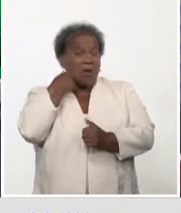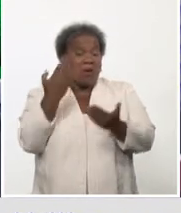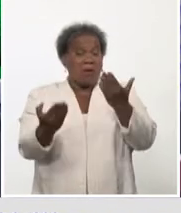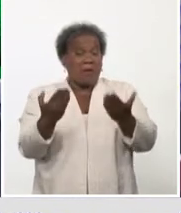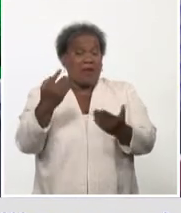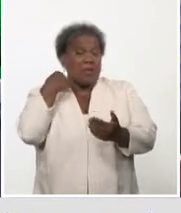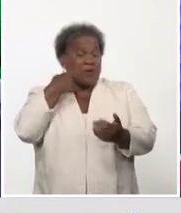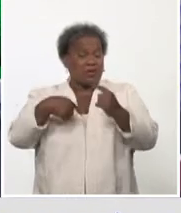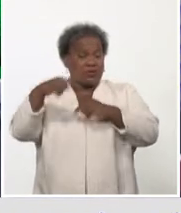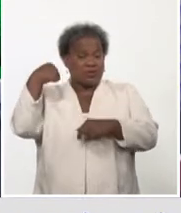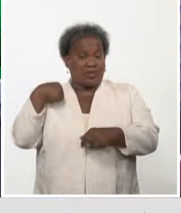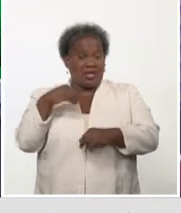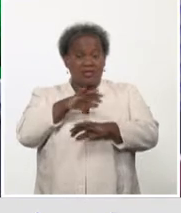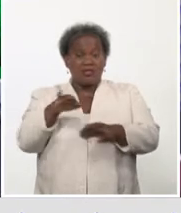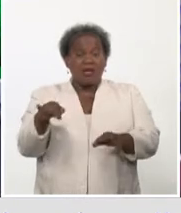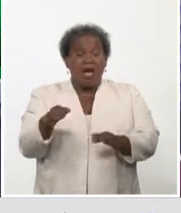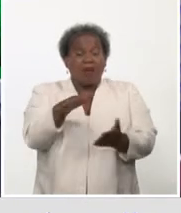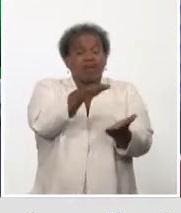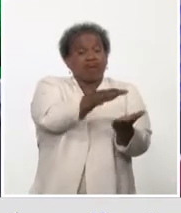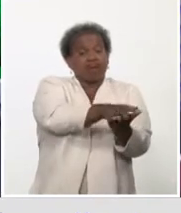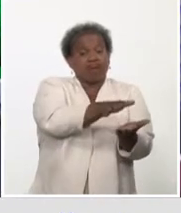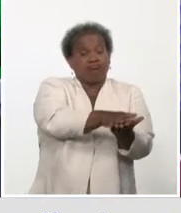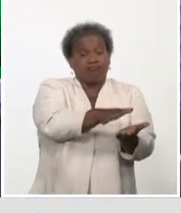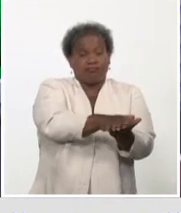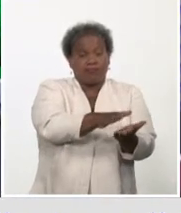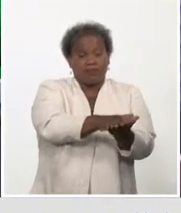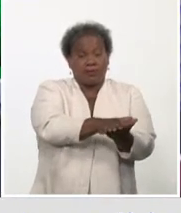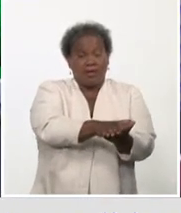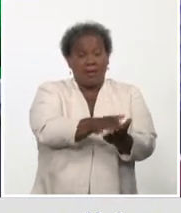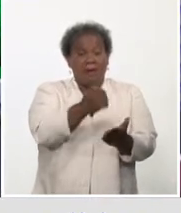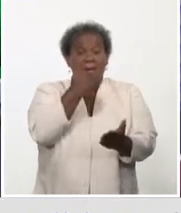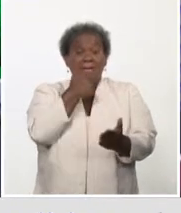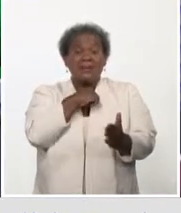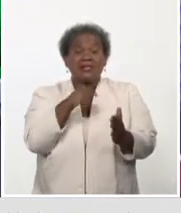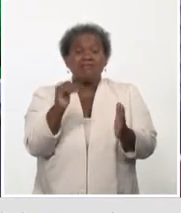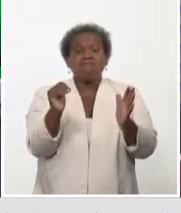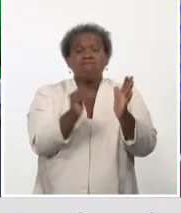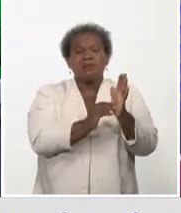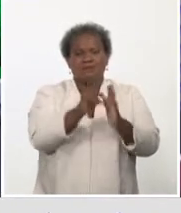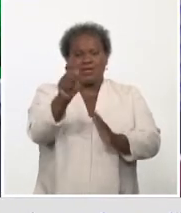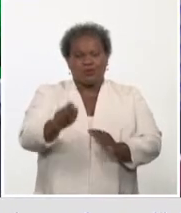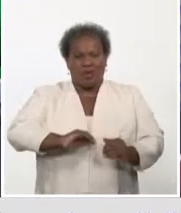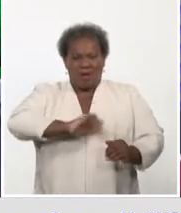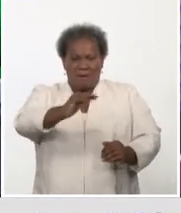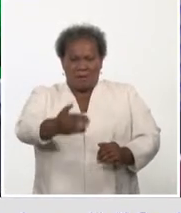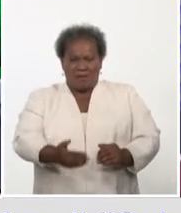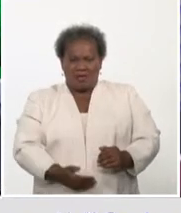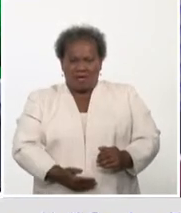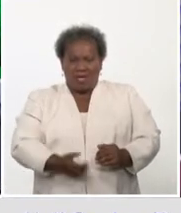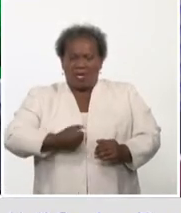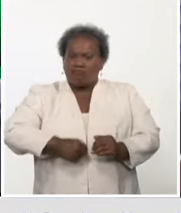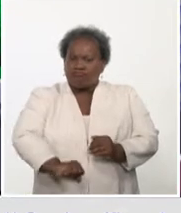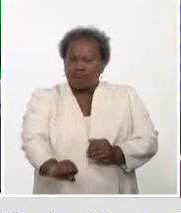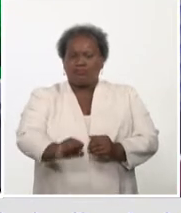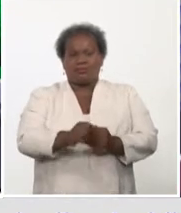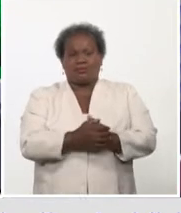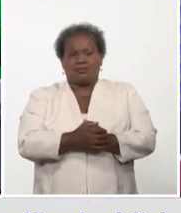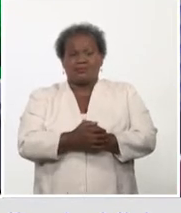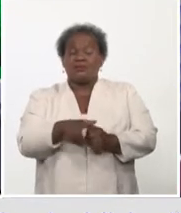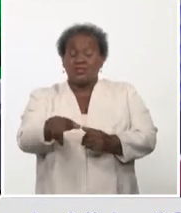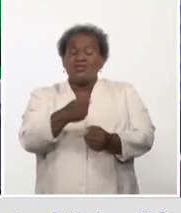hablando ya de un acumulado de más de mil pacientes con lo que significa, con el riesgo que esto tiene.